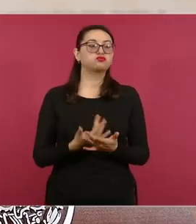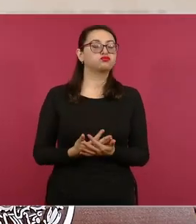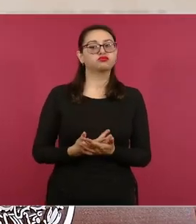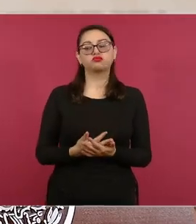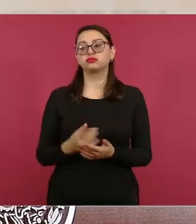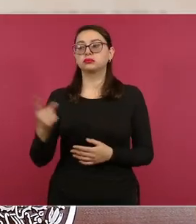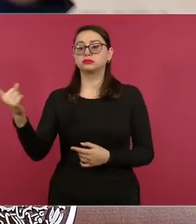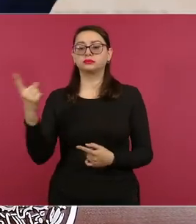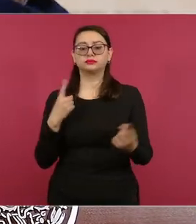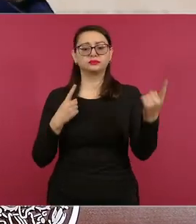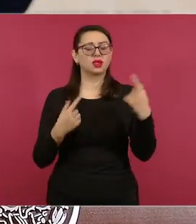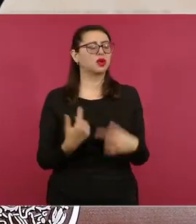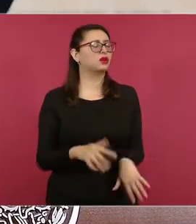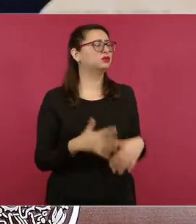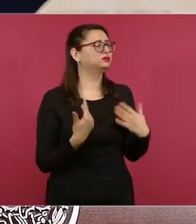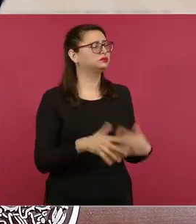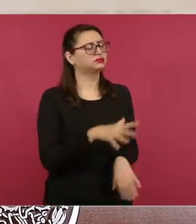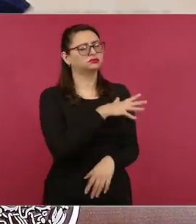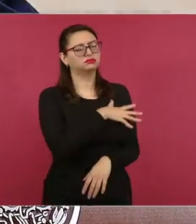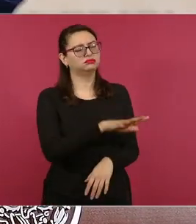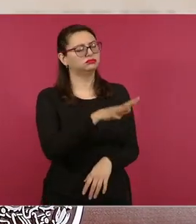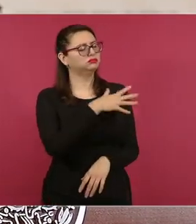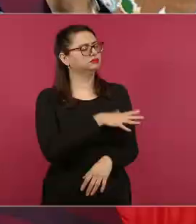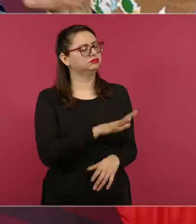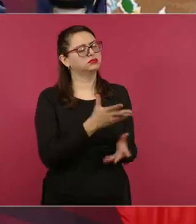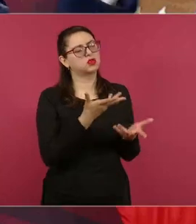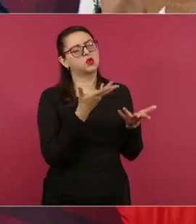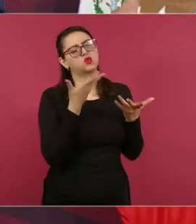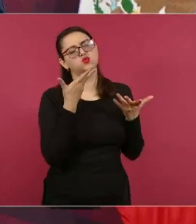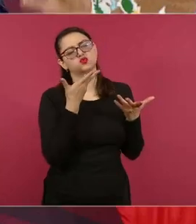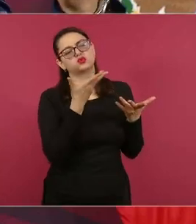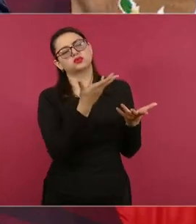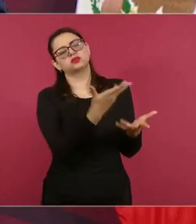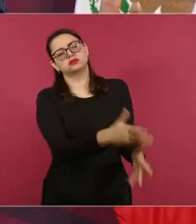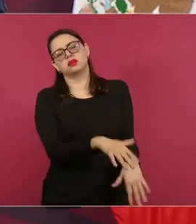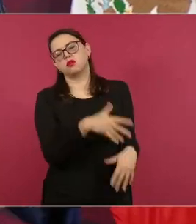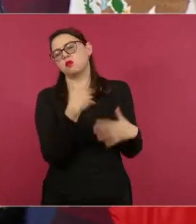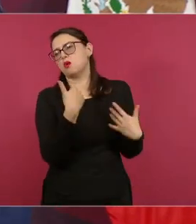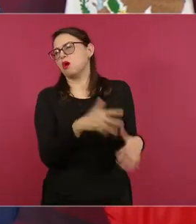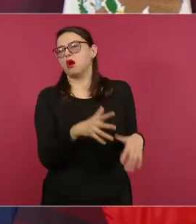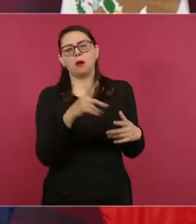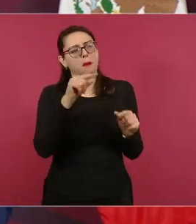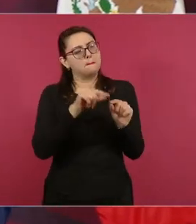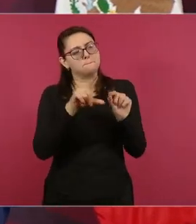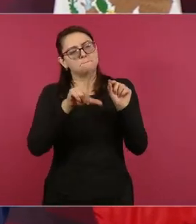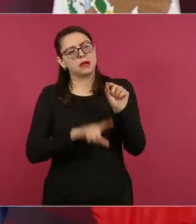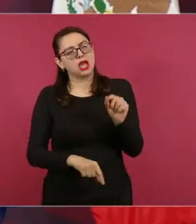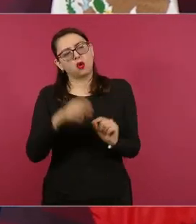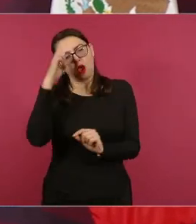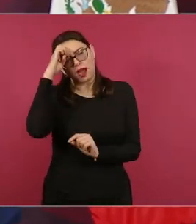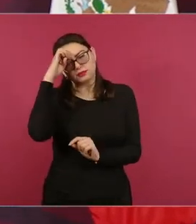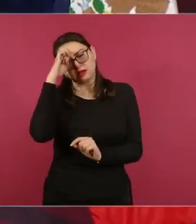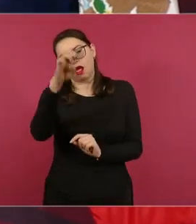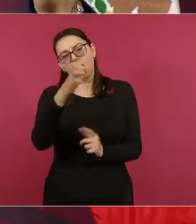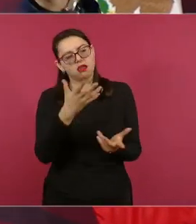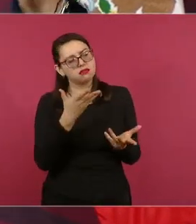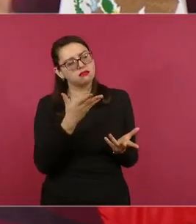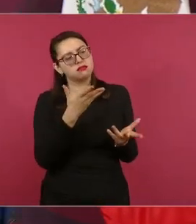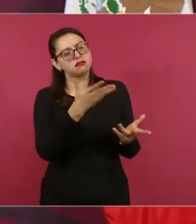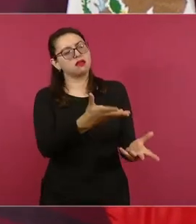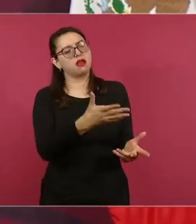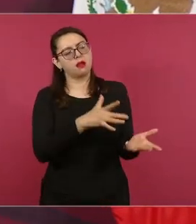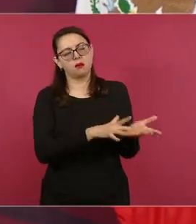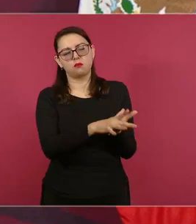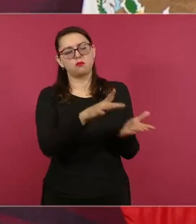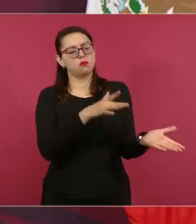todos le mandan saludos, todos están con